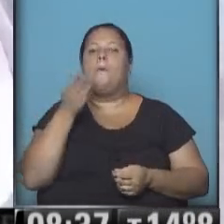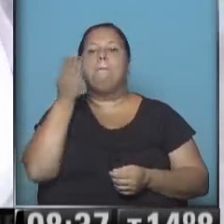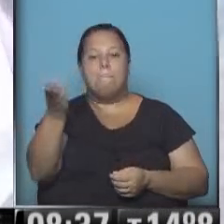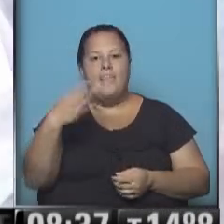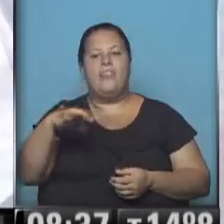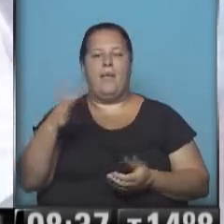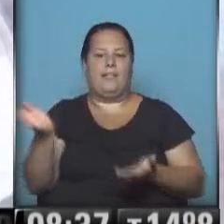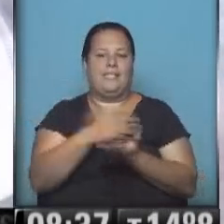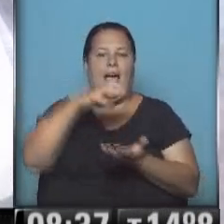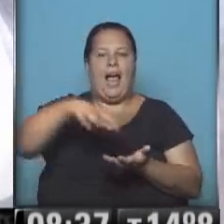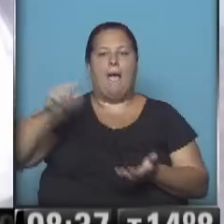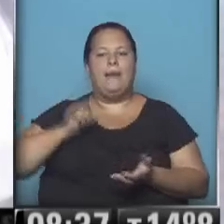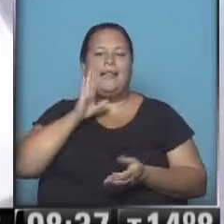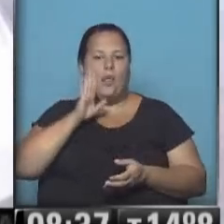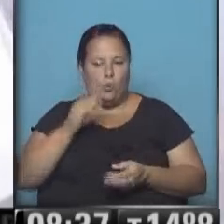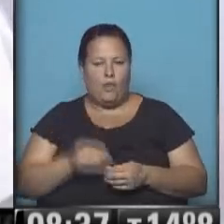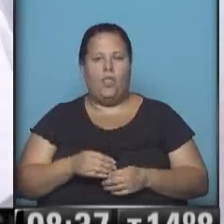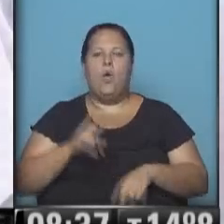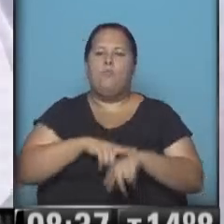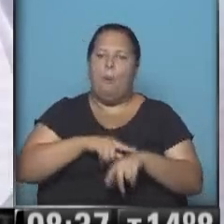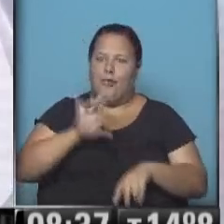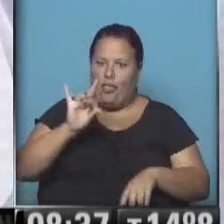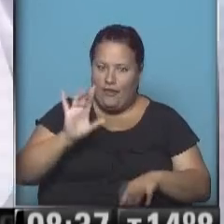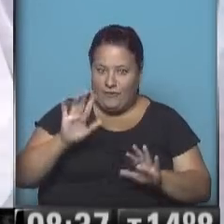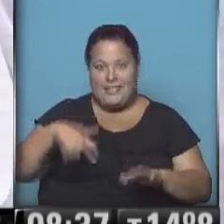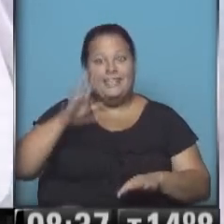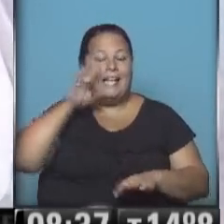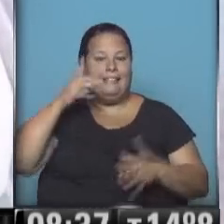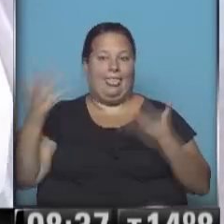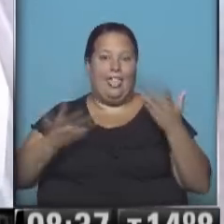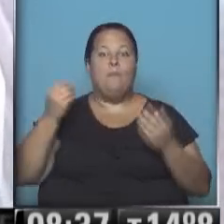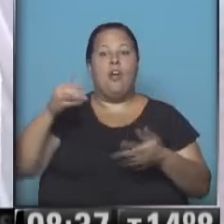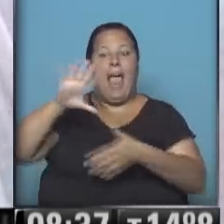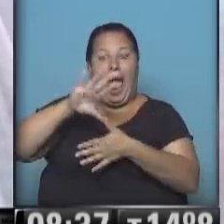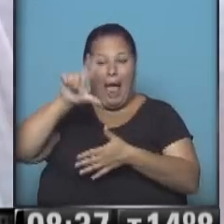también que se retiren las bases militares de Estados Unidos, momentos difíciles tal vez va a vivir Estados Unidos, porque América Latina es otra.